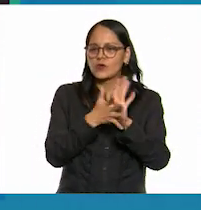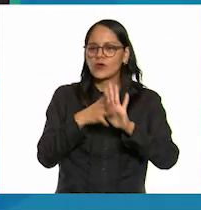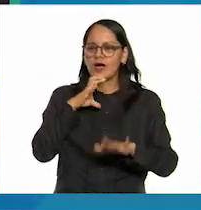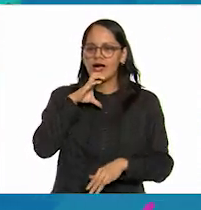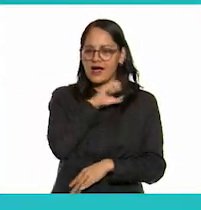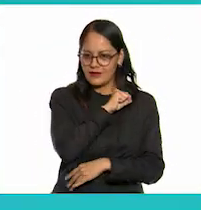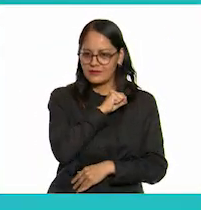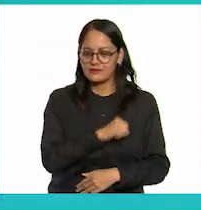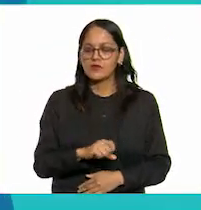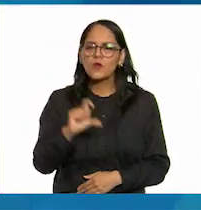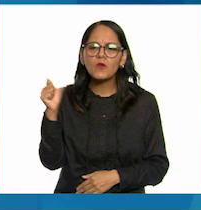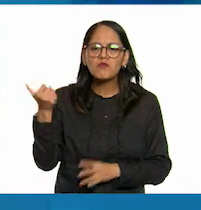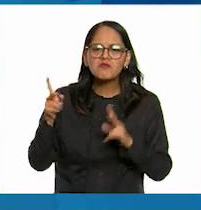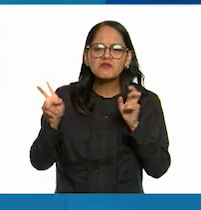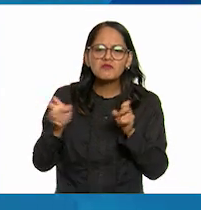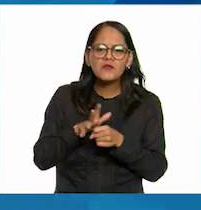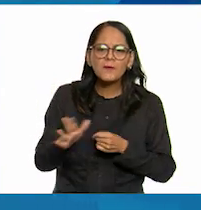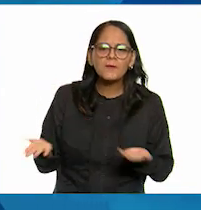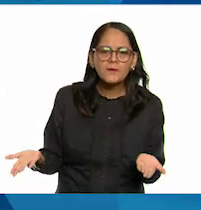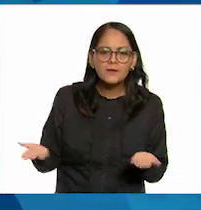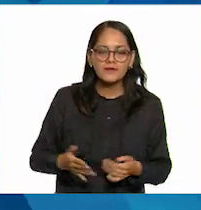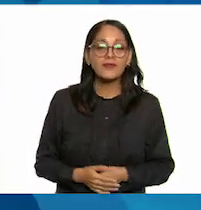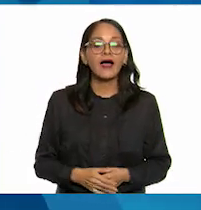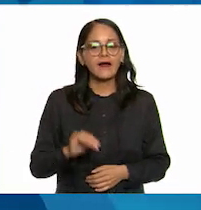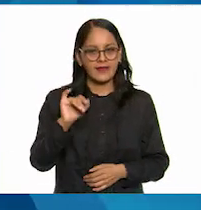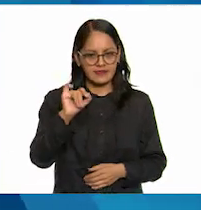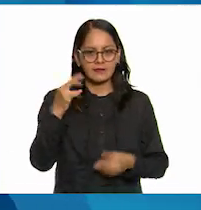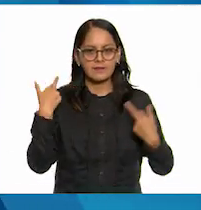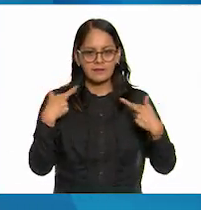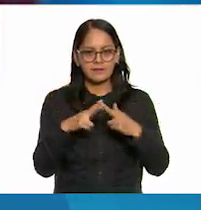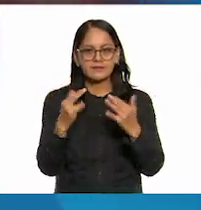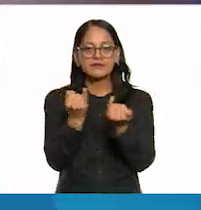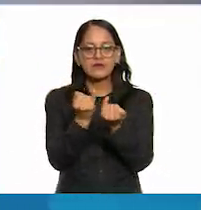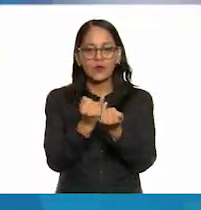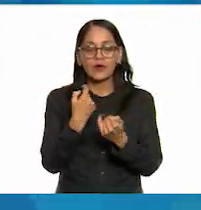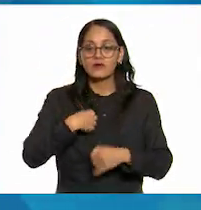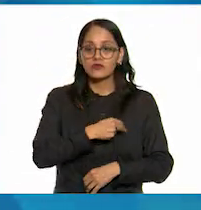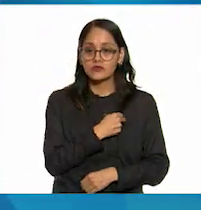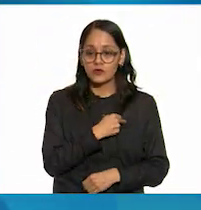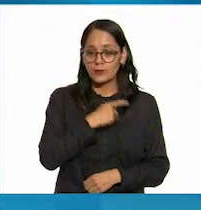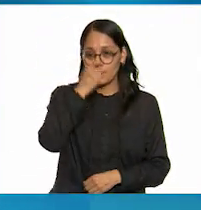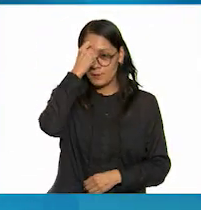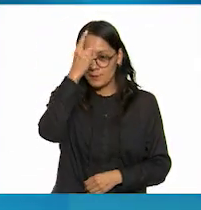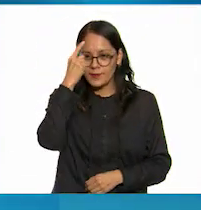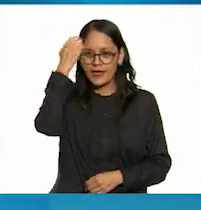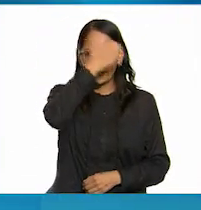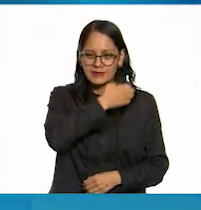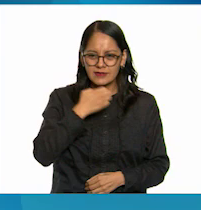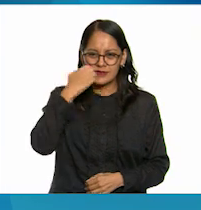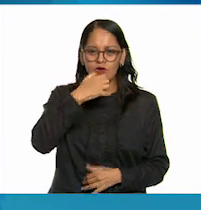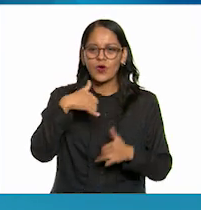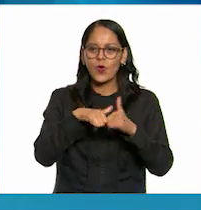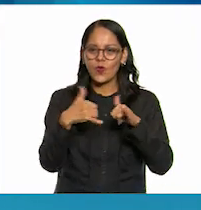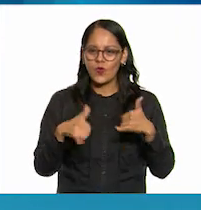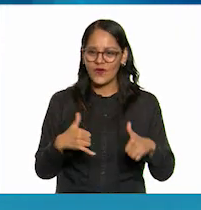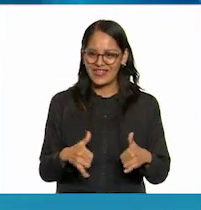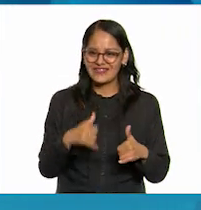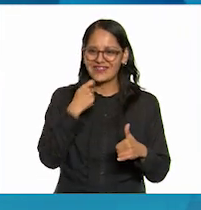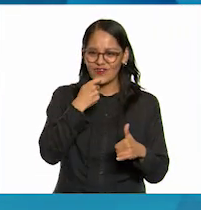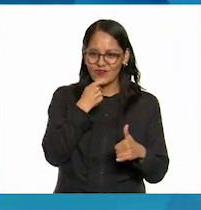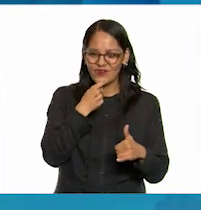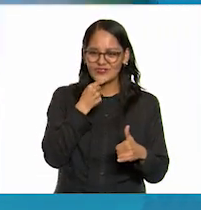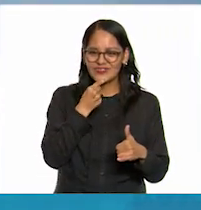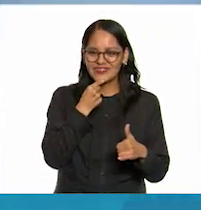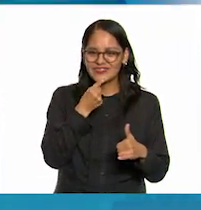otro tema si profesor analizamos diseñamos y construimos juguetes que funcionan con fricción y